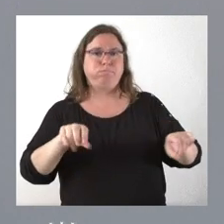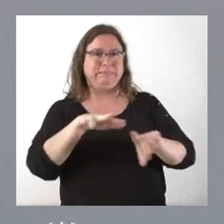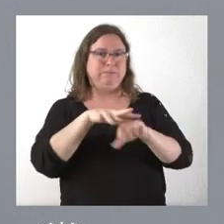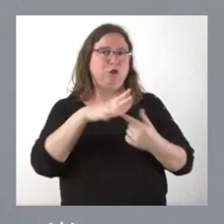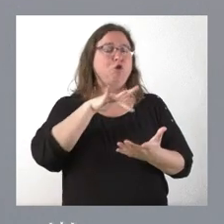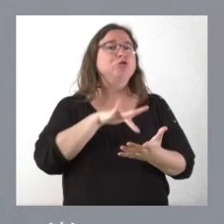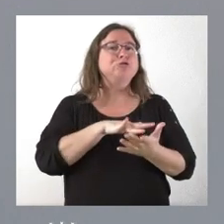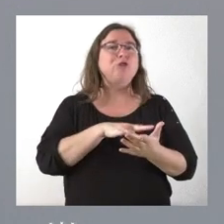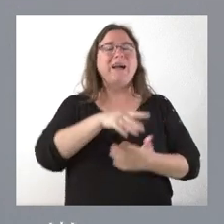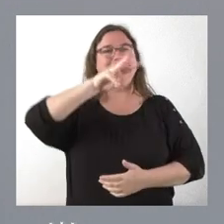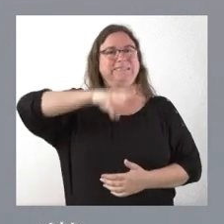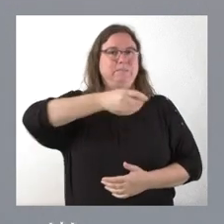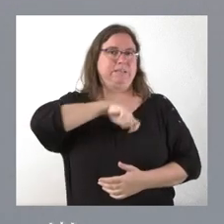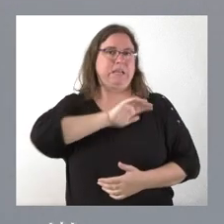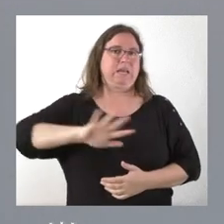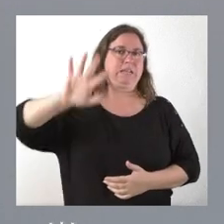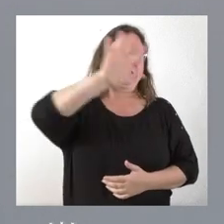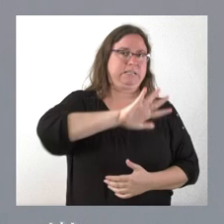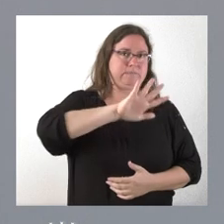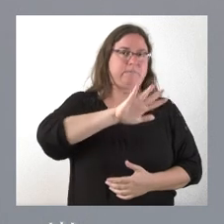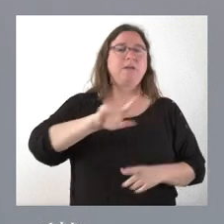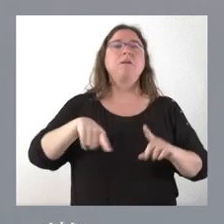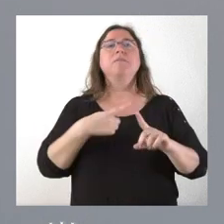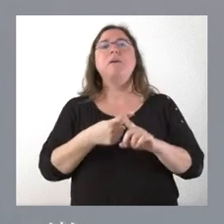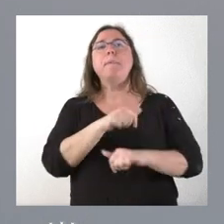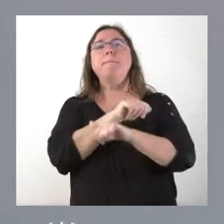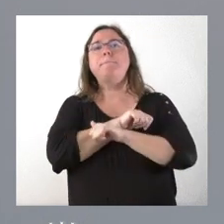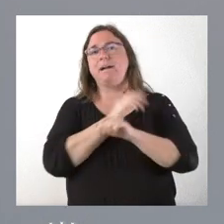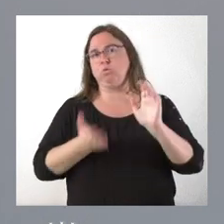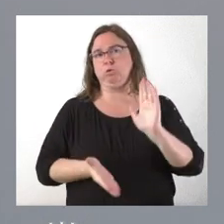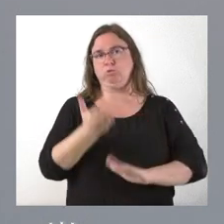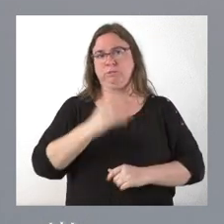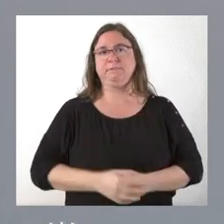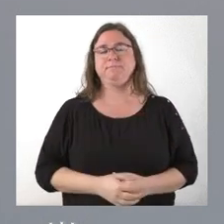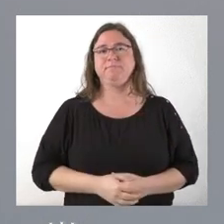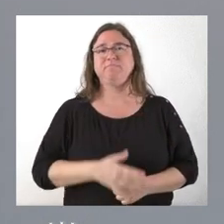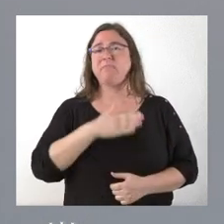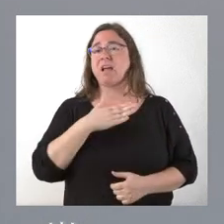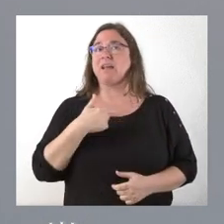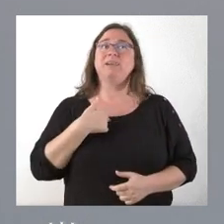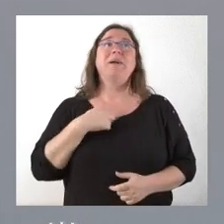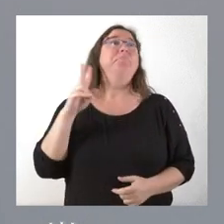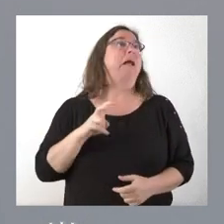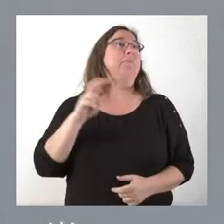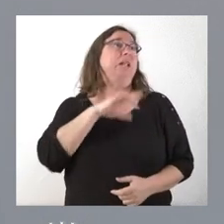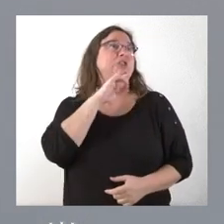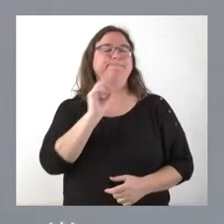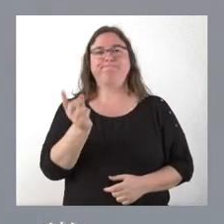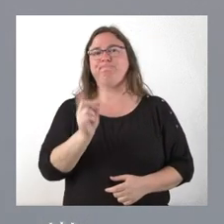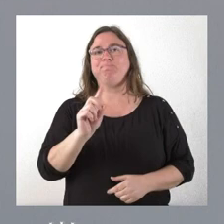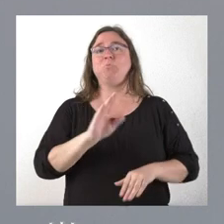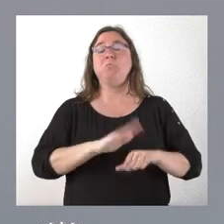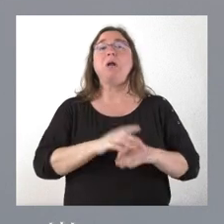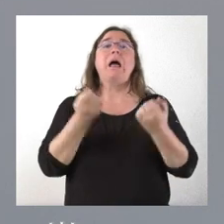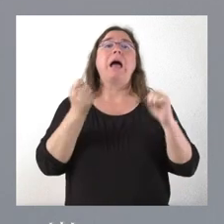trimestre en toda España, también en Castilla y León, de subida del paro. No nos consuela el hecho de que en el conjunto